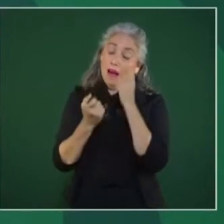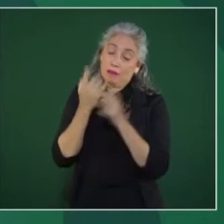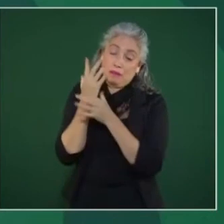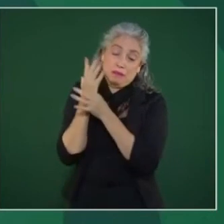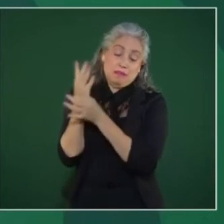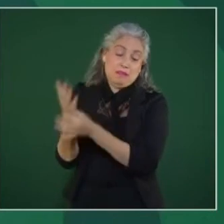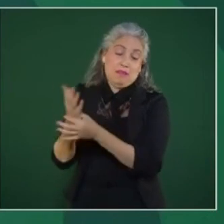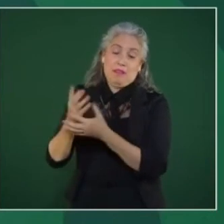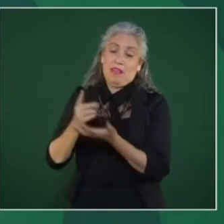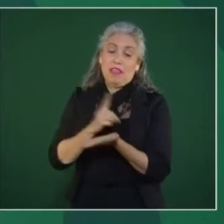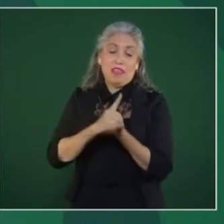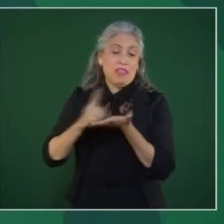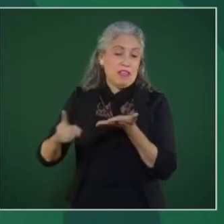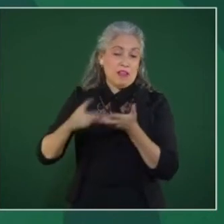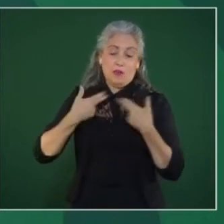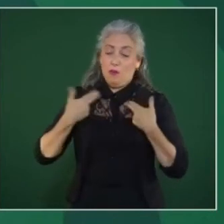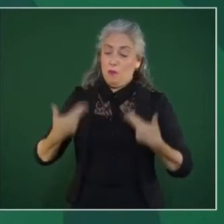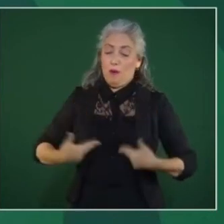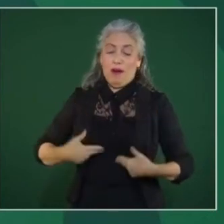de derechos humanos.